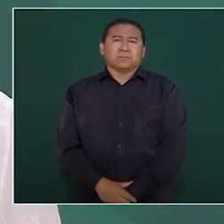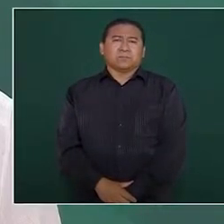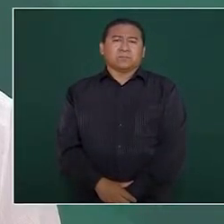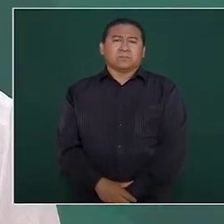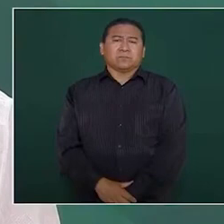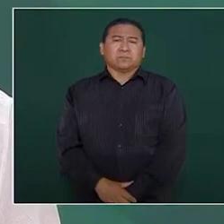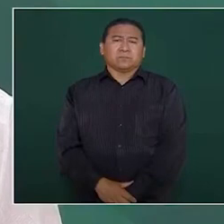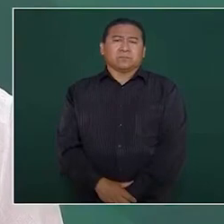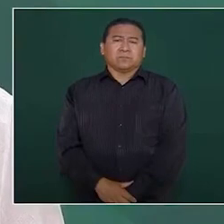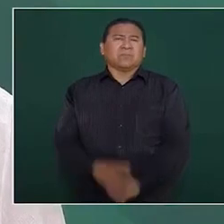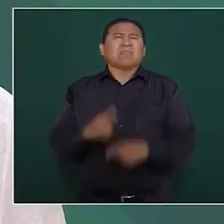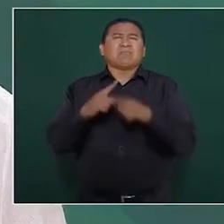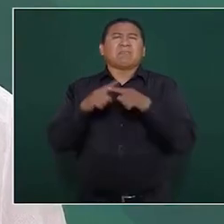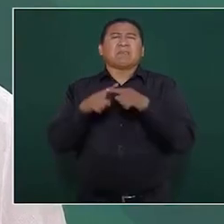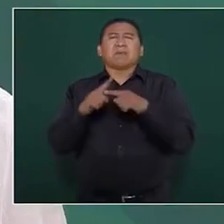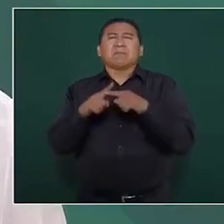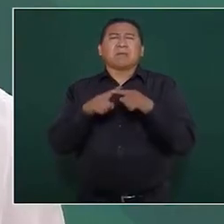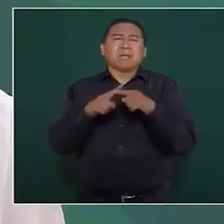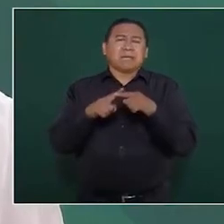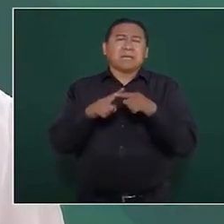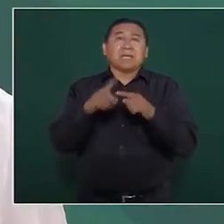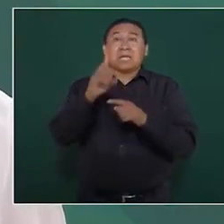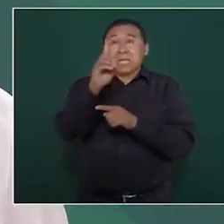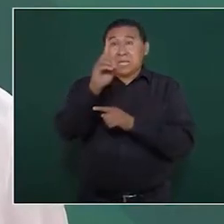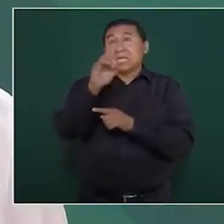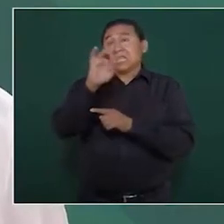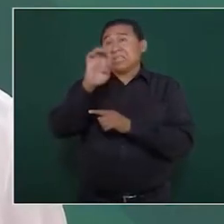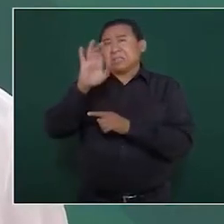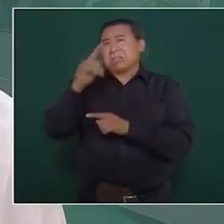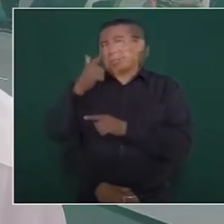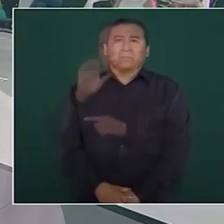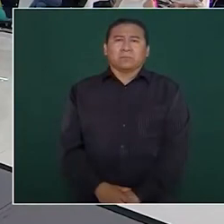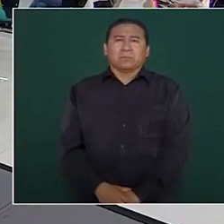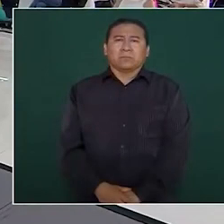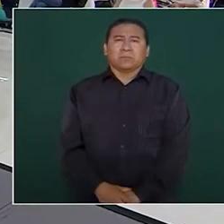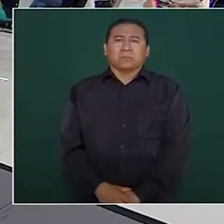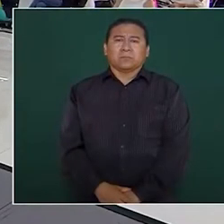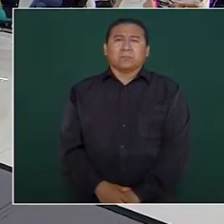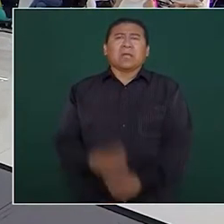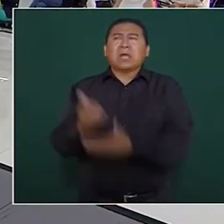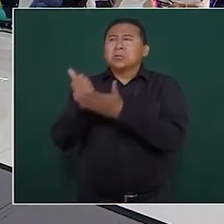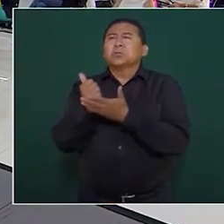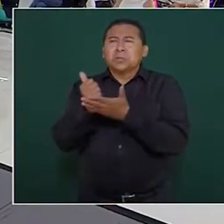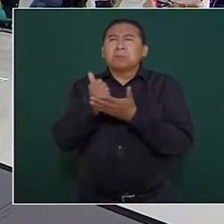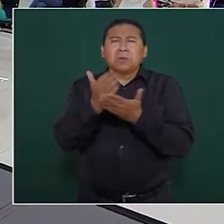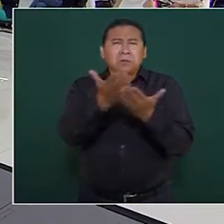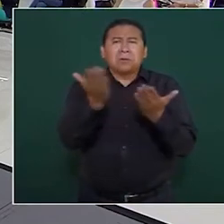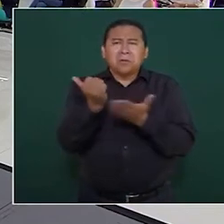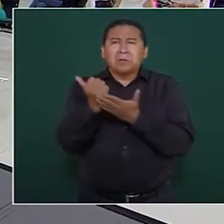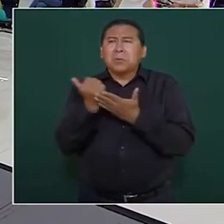quien más Diego podrías ayúdenme